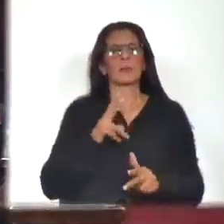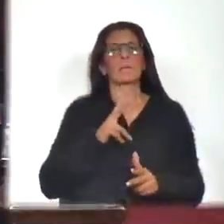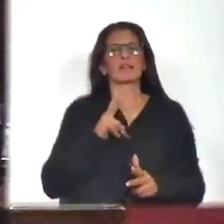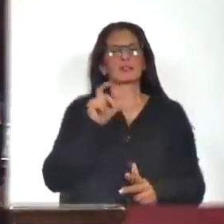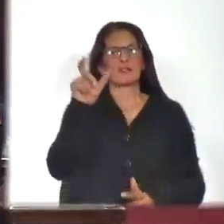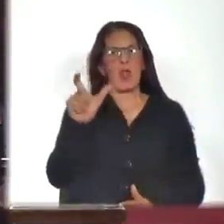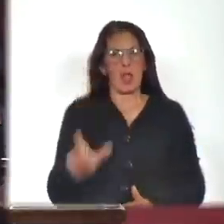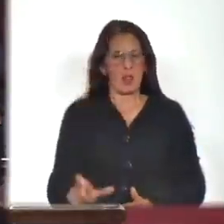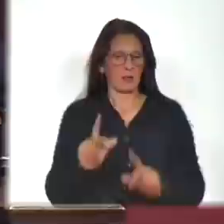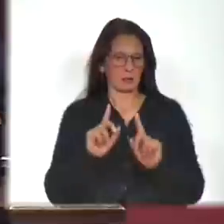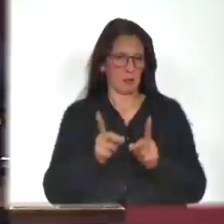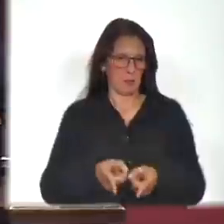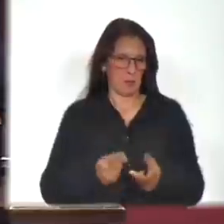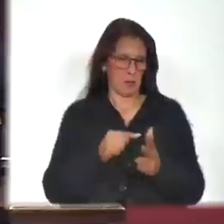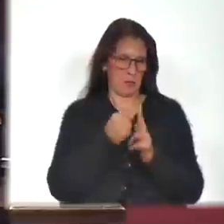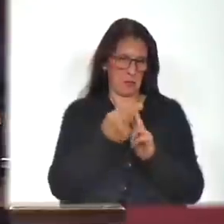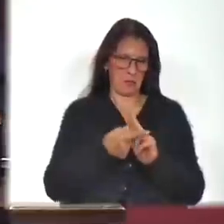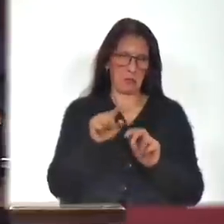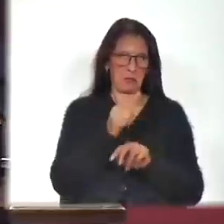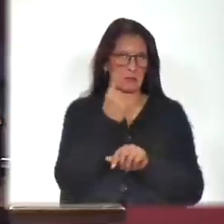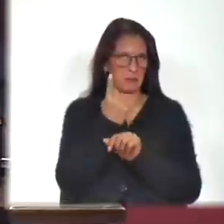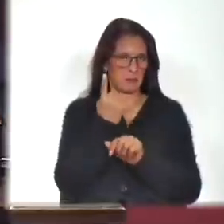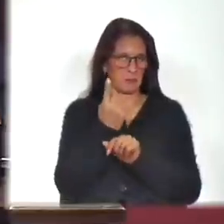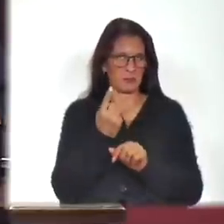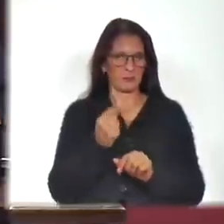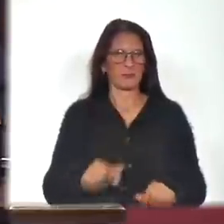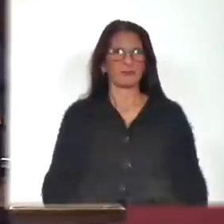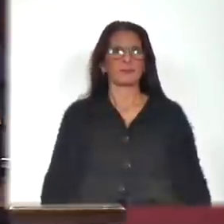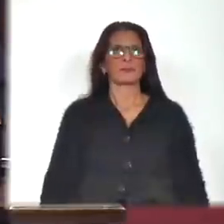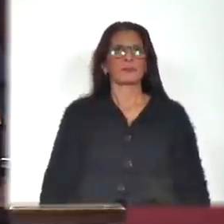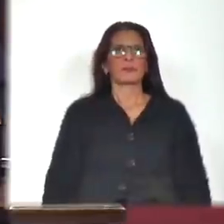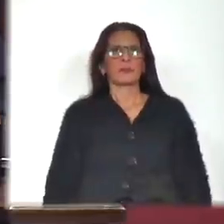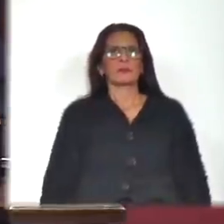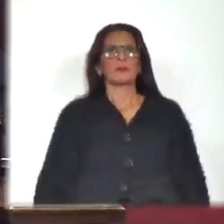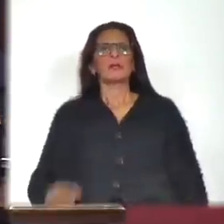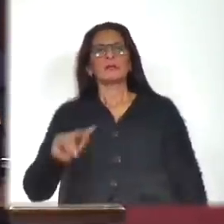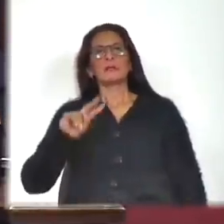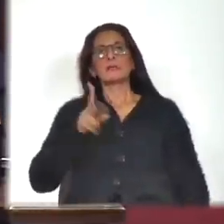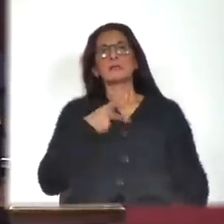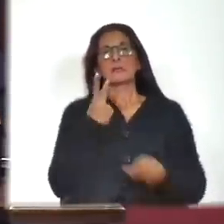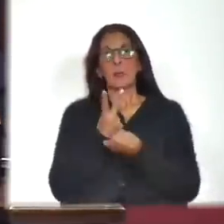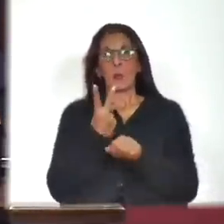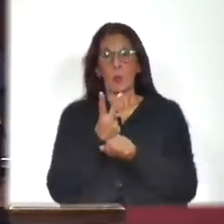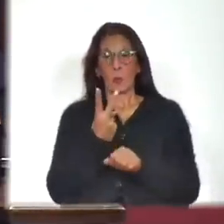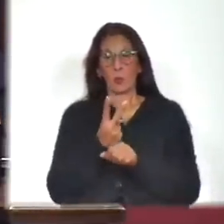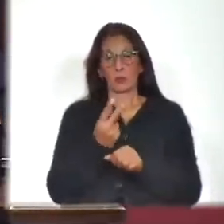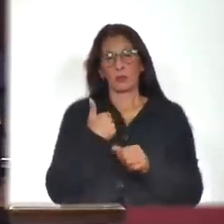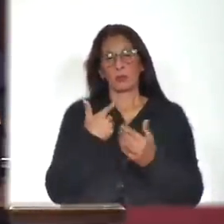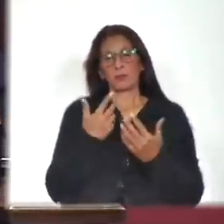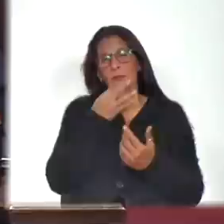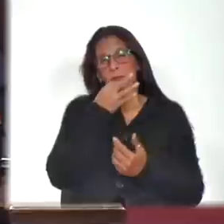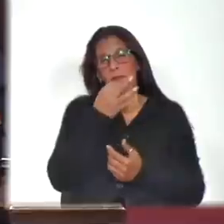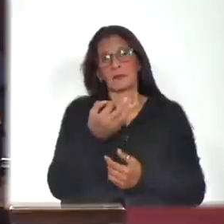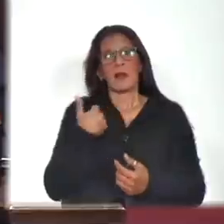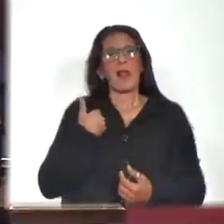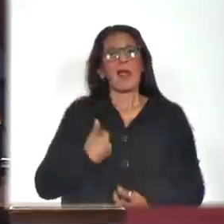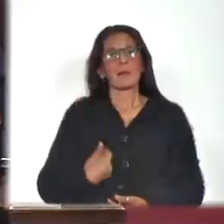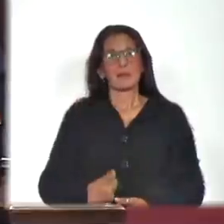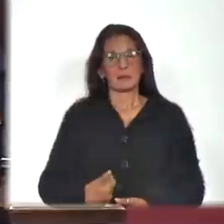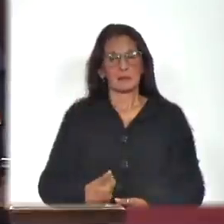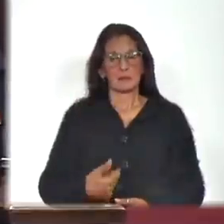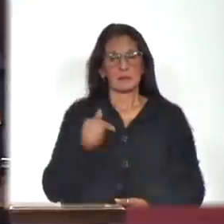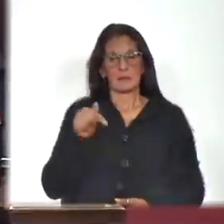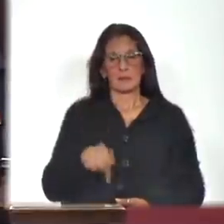eso en primer lugar. En segundo lugar, quiero decir que lamento profundamente que esta sesión